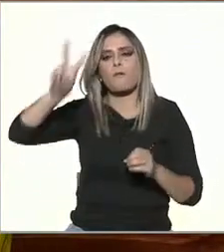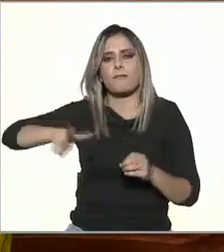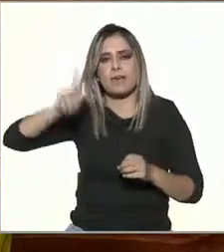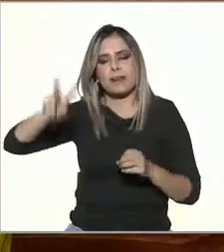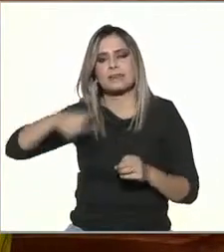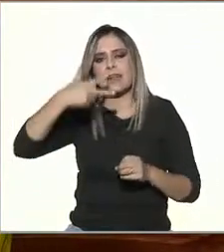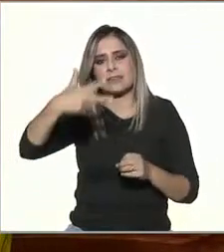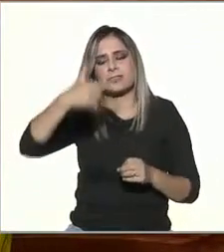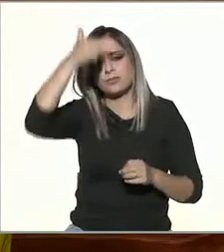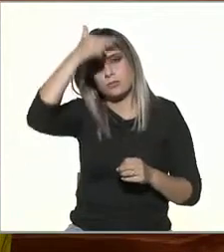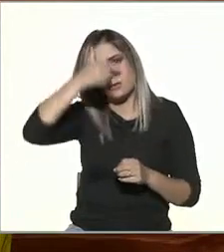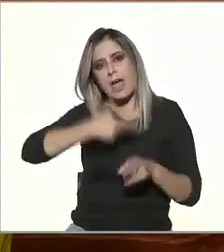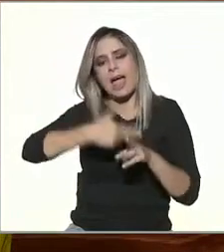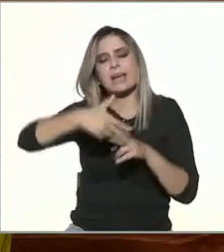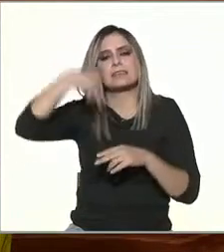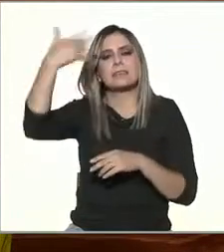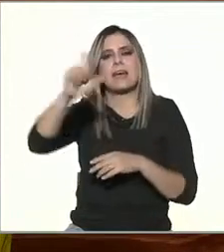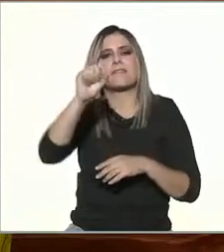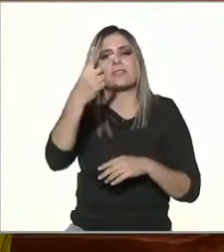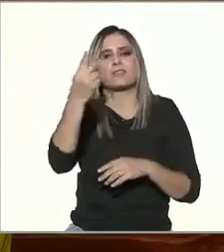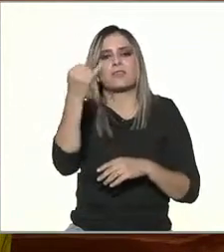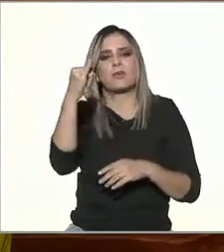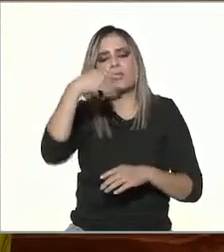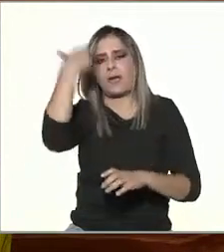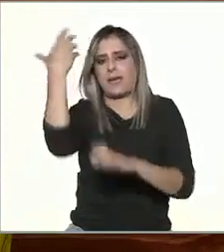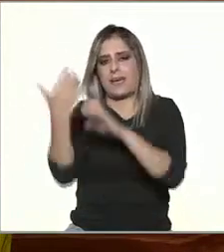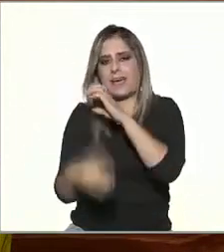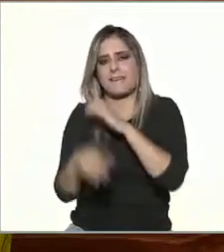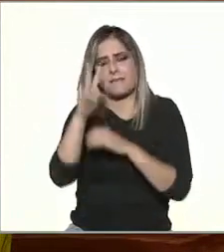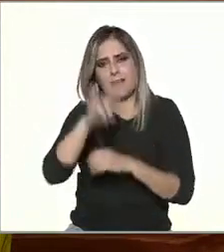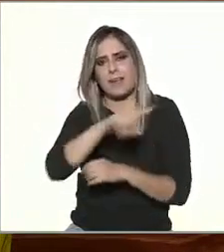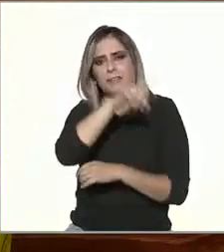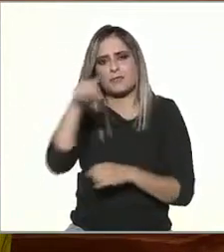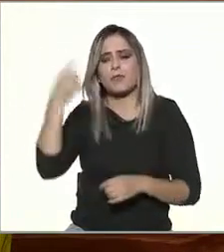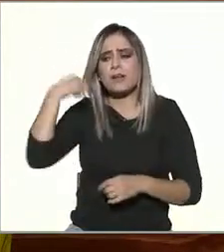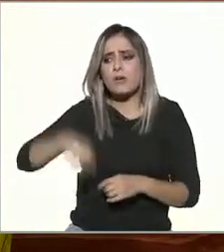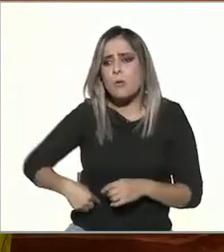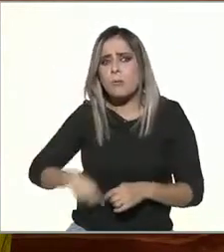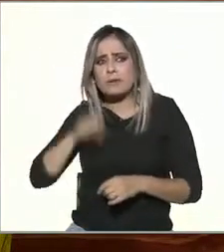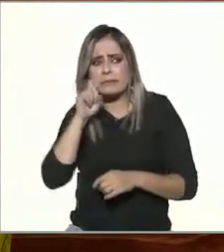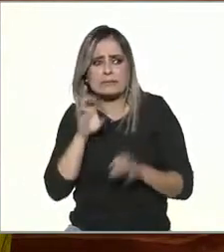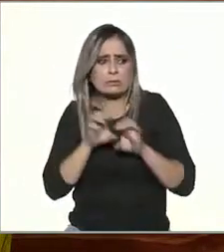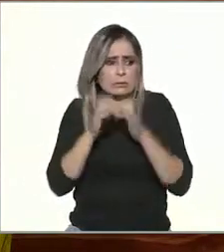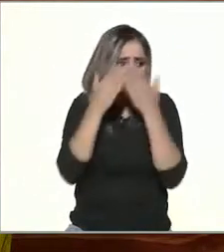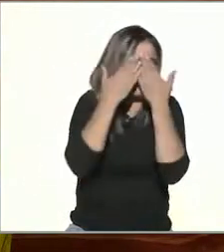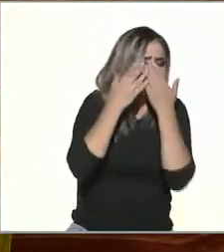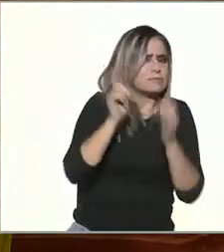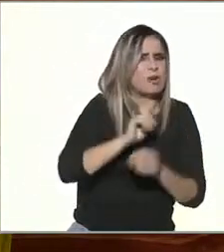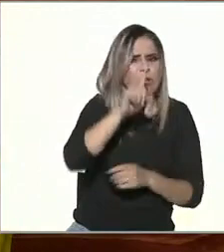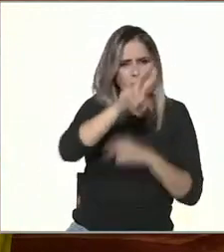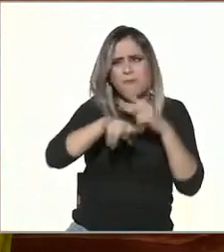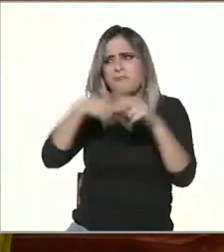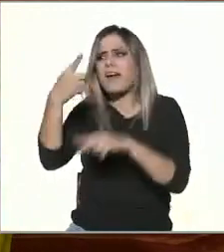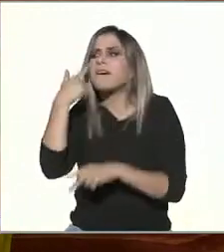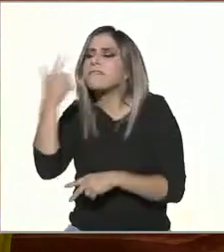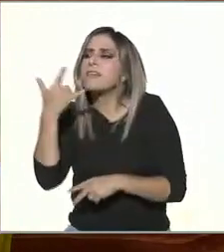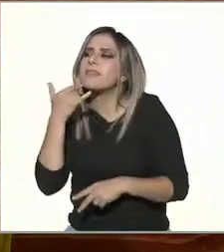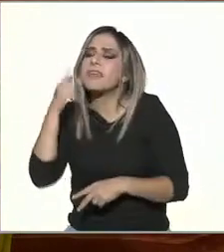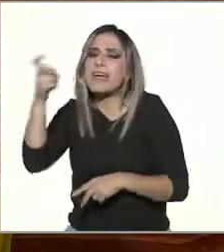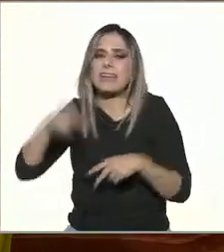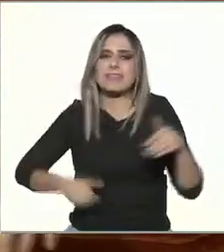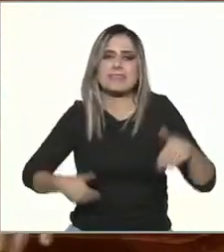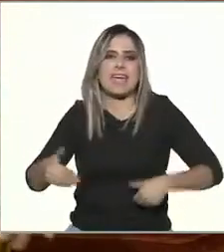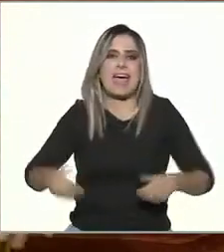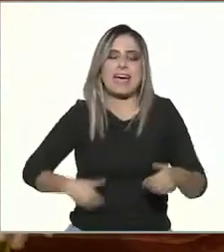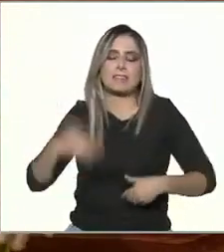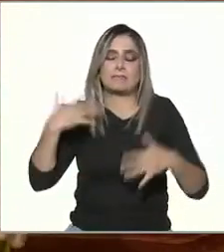8 de la noche estará hasta el 22 de junio y de verdad hay que sacudirse las culpas hay que sacudirse los tabús e ir a ver este atrevido monólogo